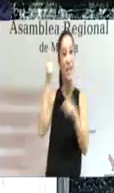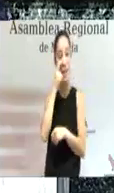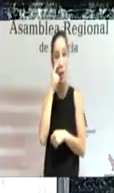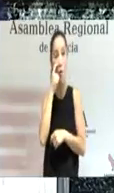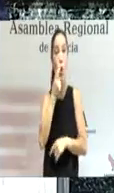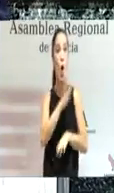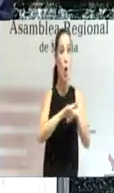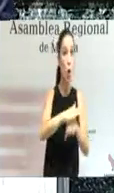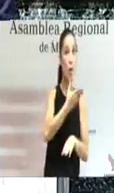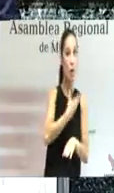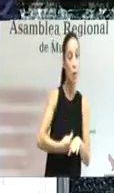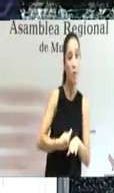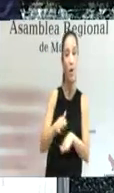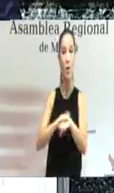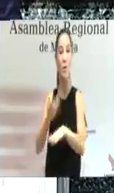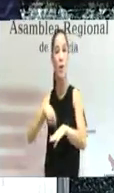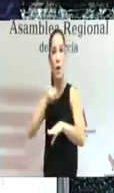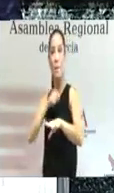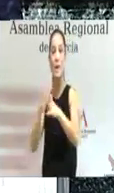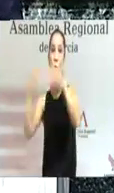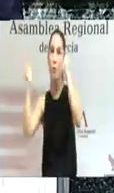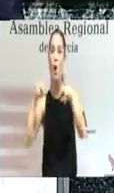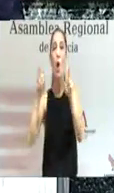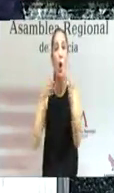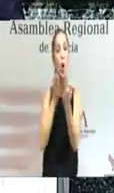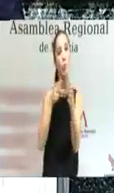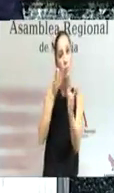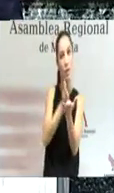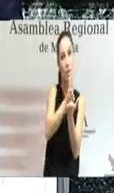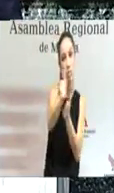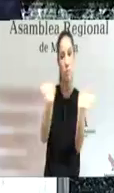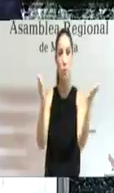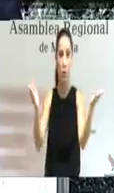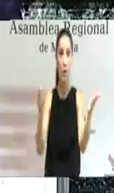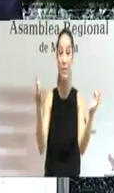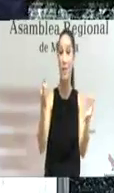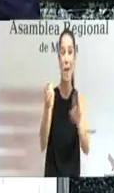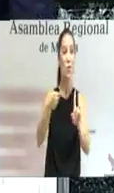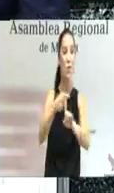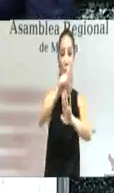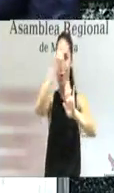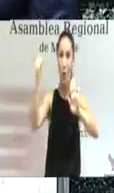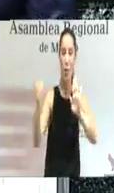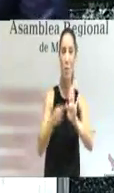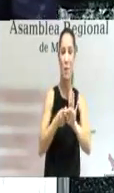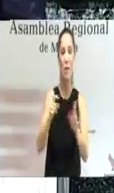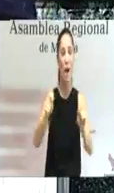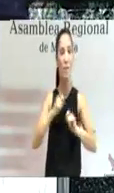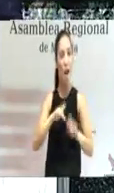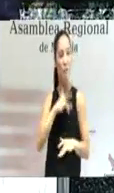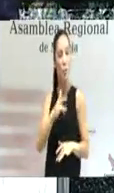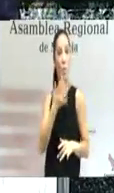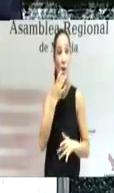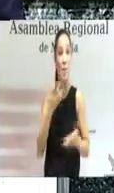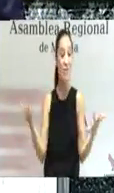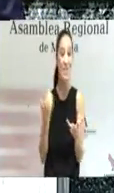y el Gobierno de esta región para iniciar dos vías de actuación que permitan dar una solución integral, que nos van a permitir actuar ya con